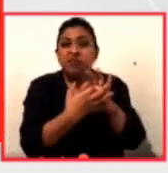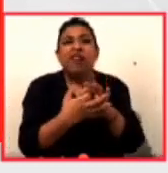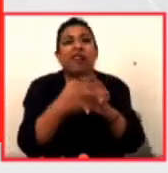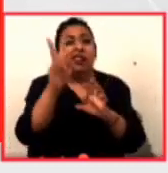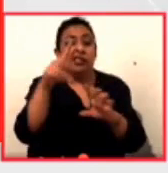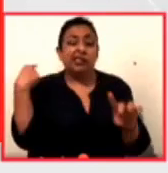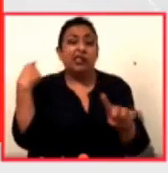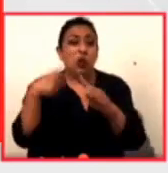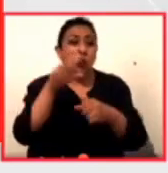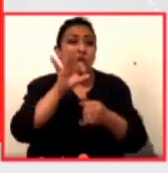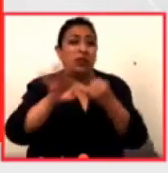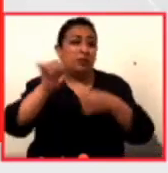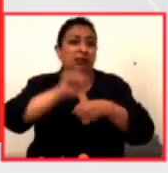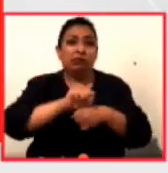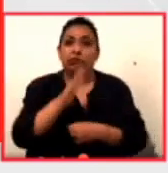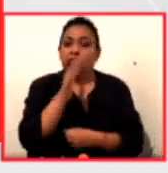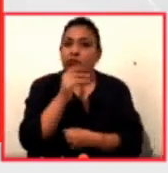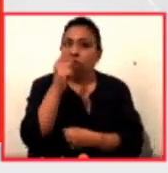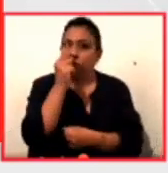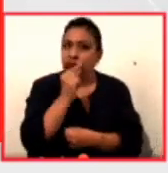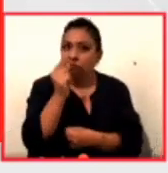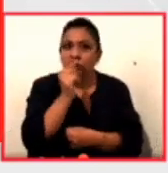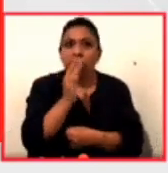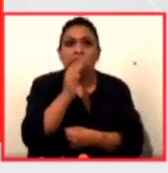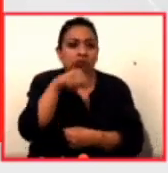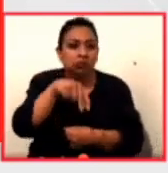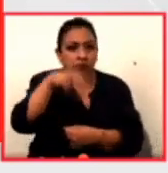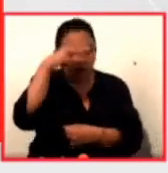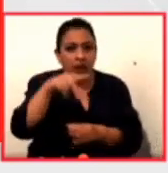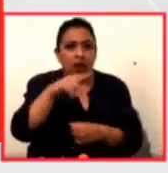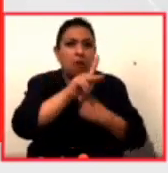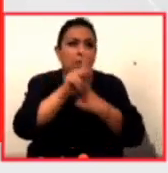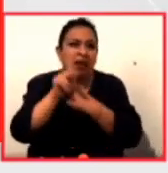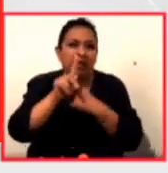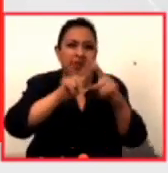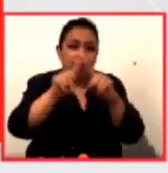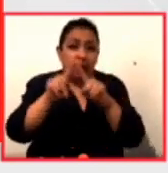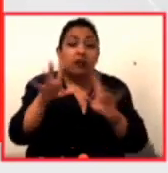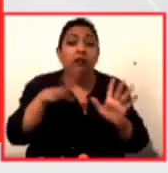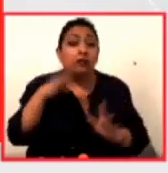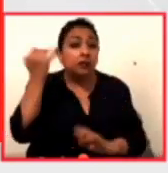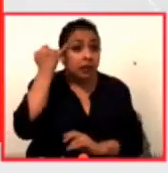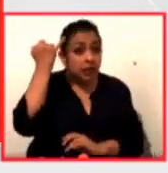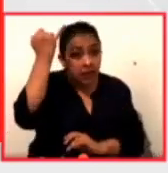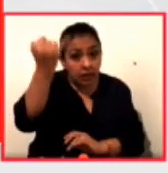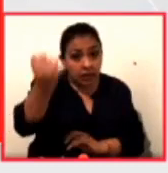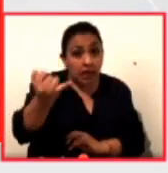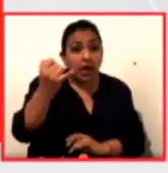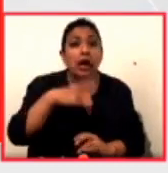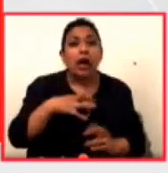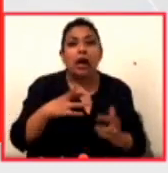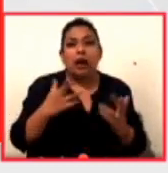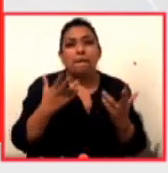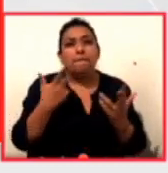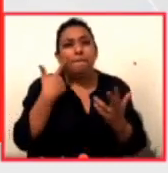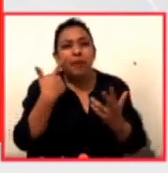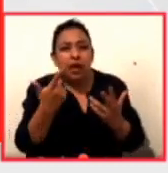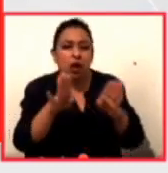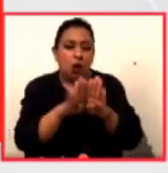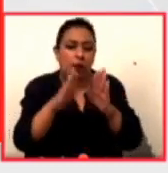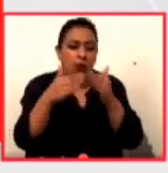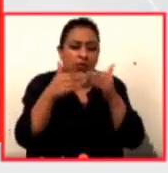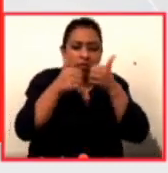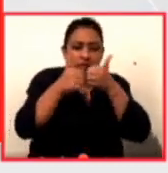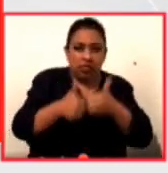últimas semanas en México y en muchas partes del mundo. Entonces, la idea de romper el tiempo, diálogos desde el aislamiento, es